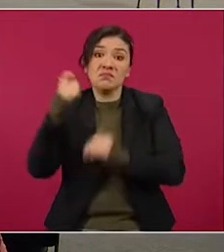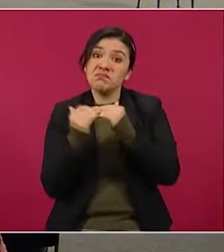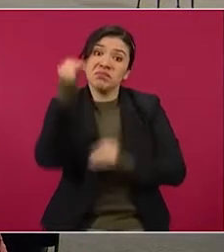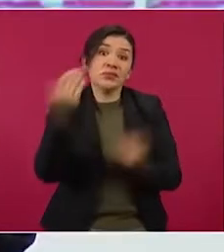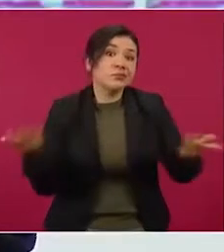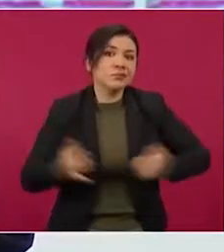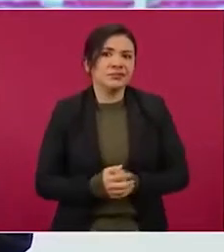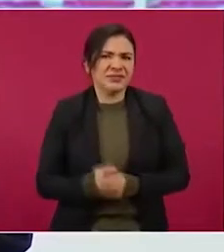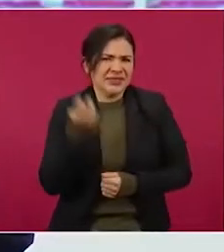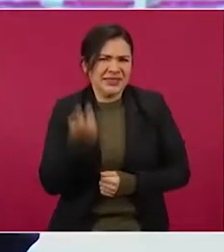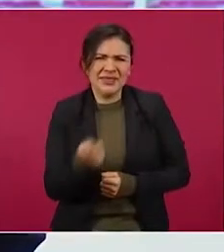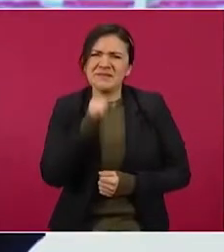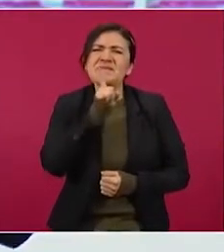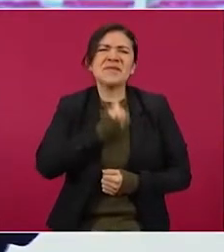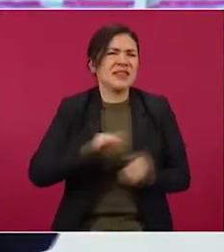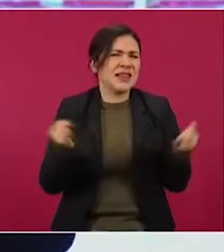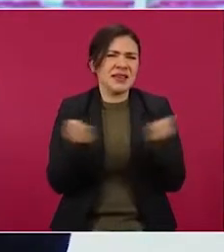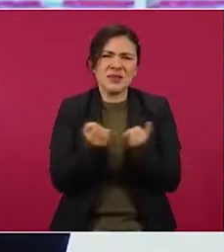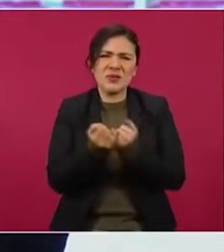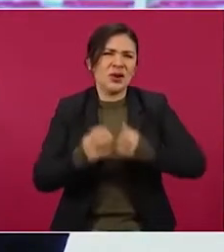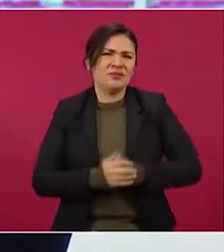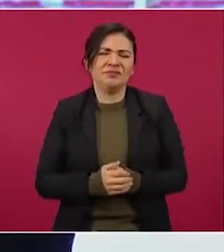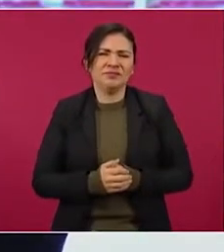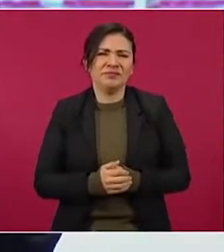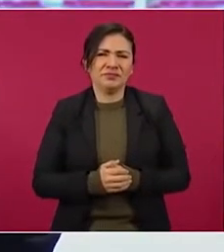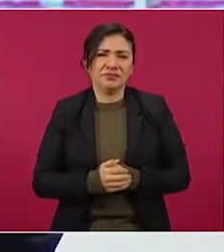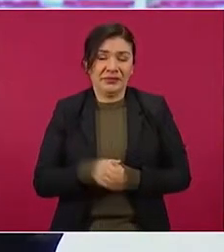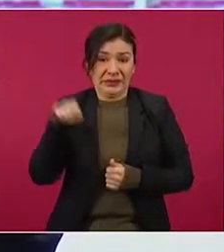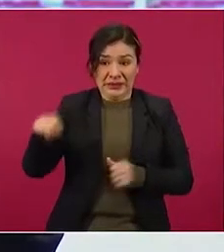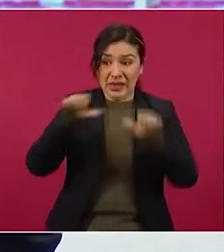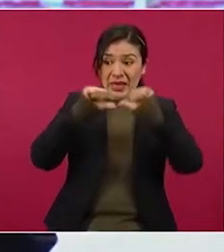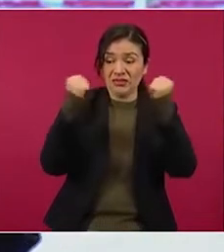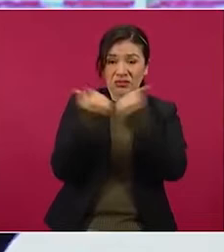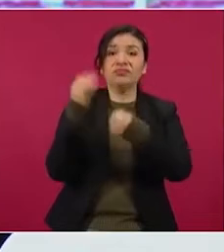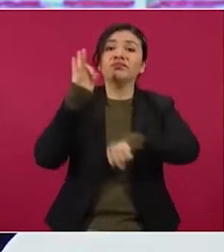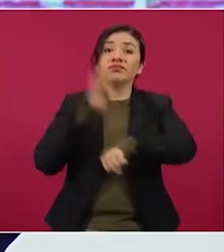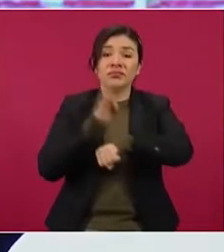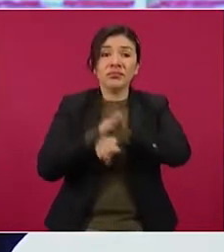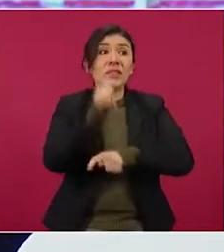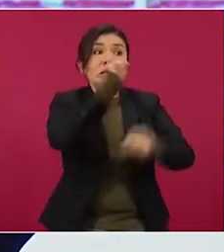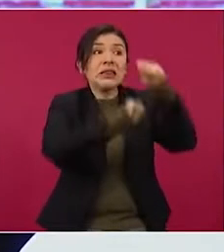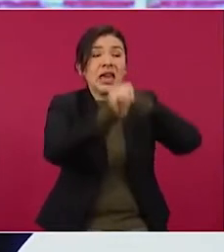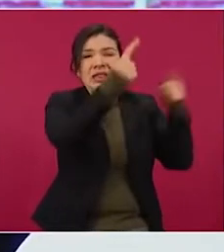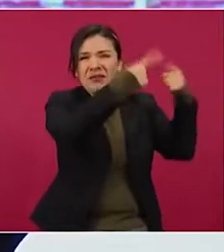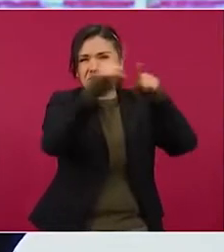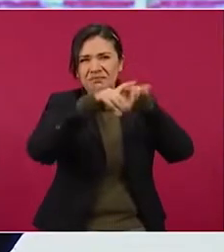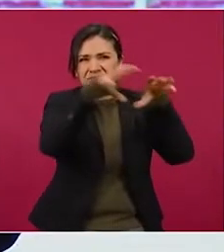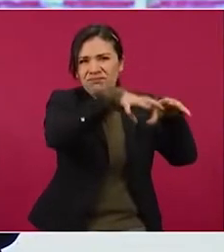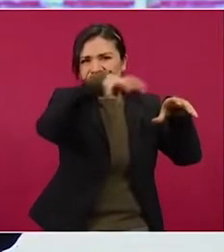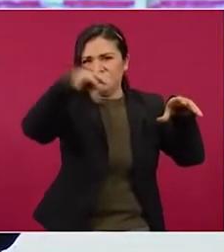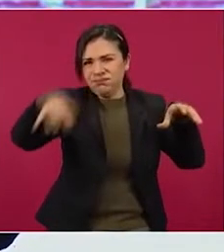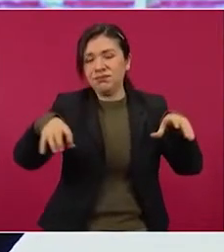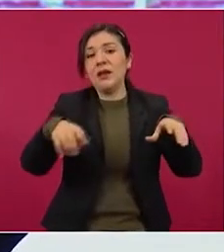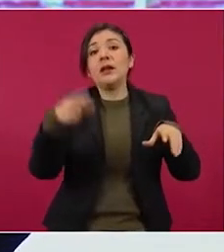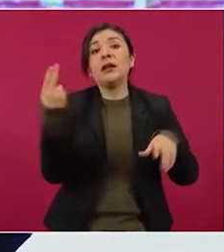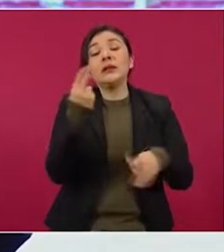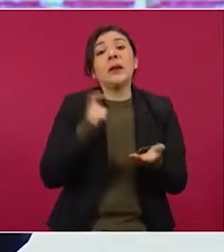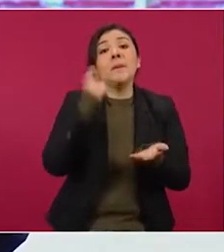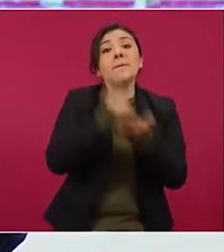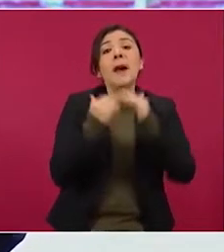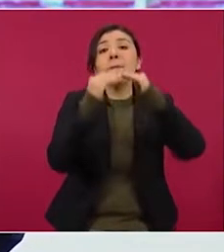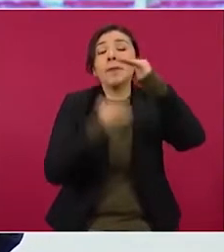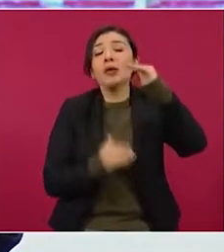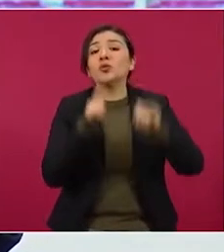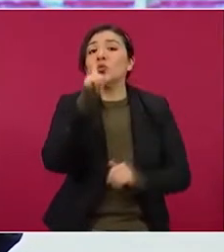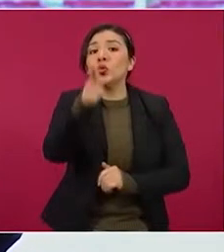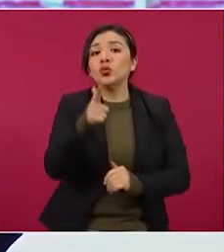Eso también es falso. La asociación defiende que las cadenas de tiendas departamentales paguen menos por la